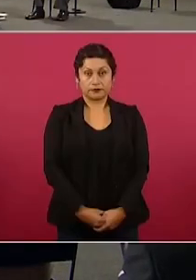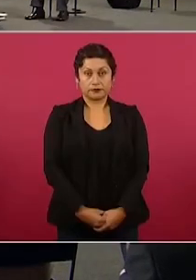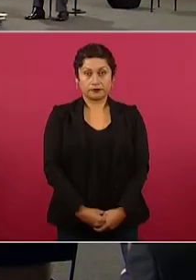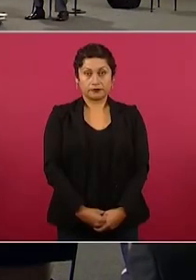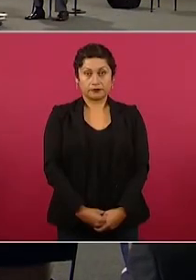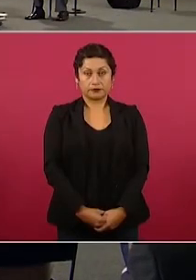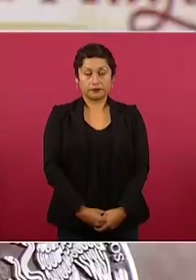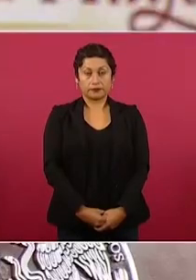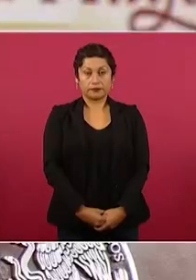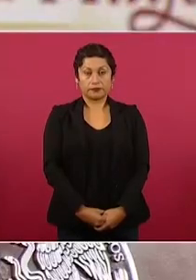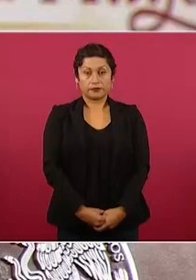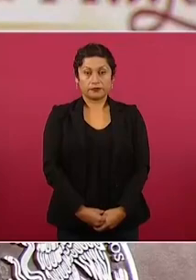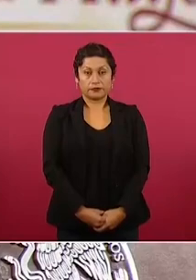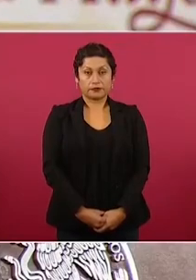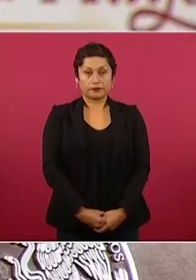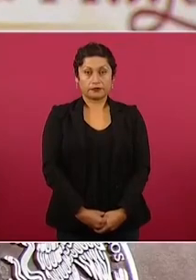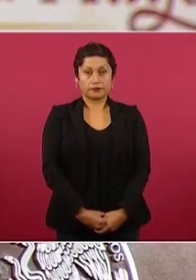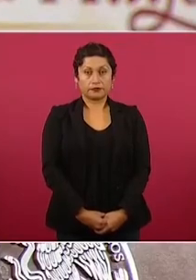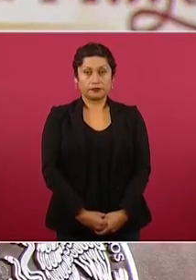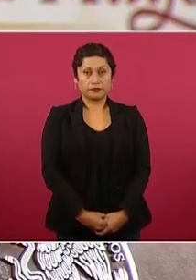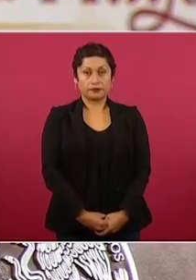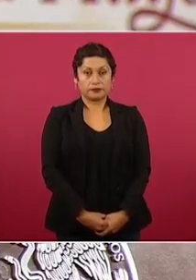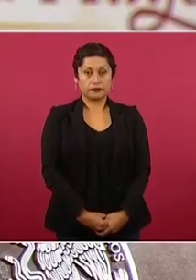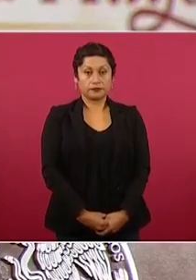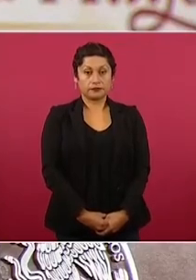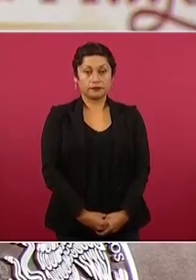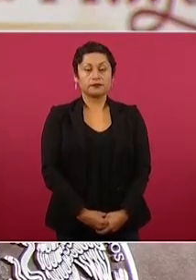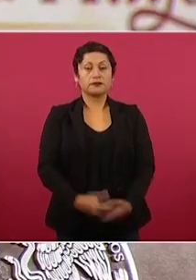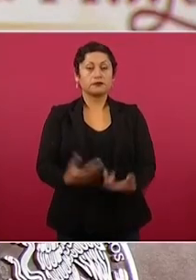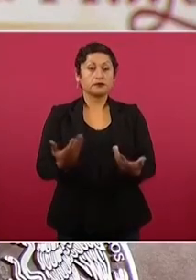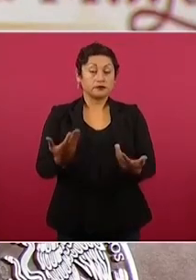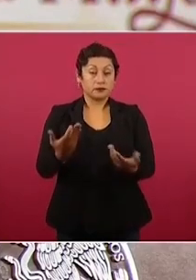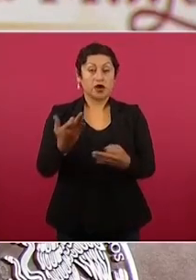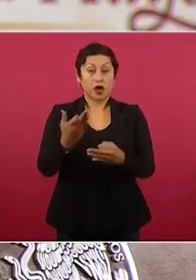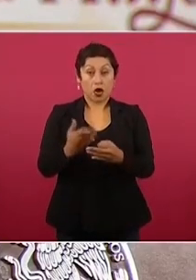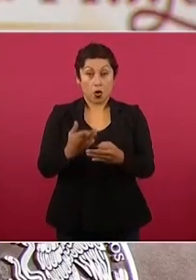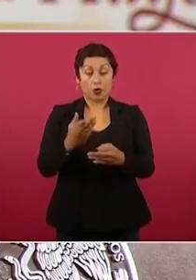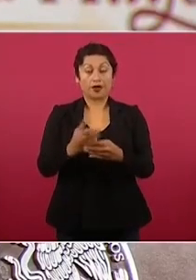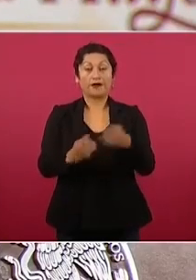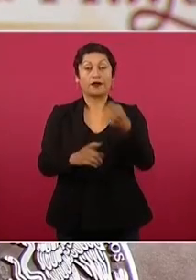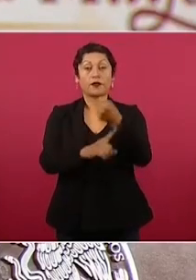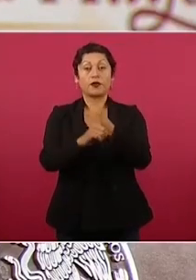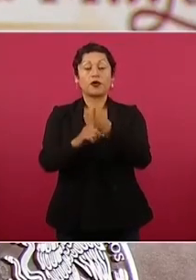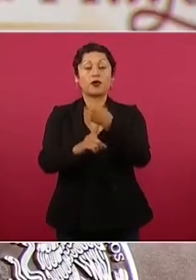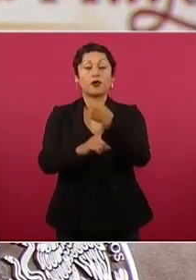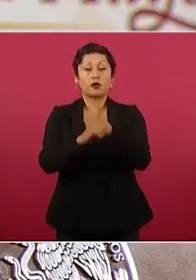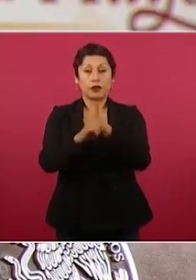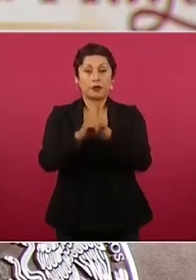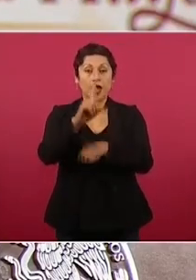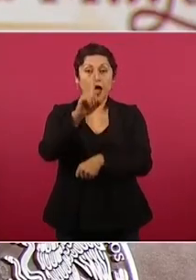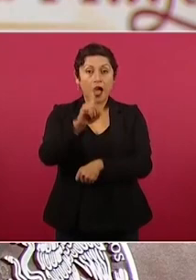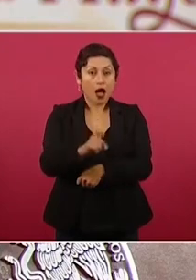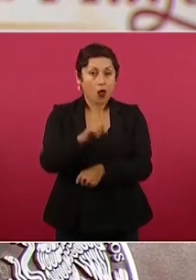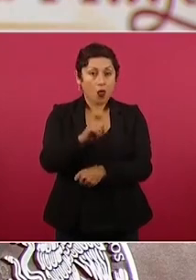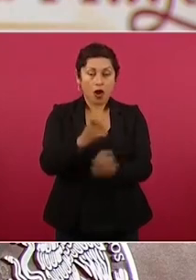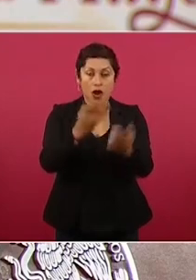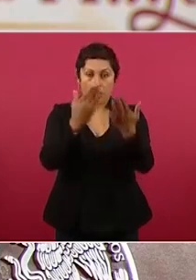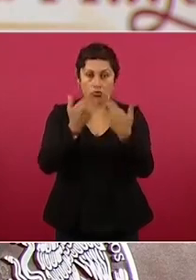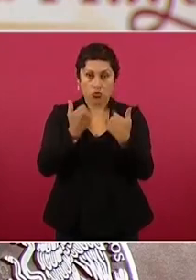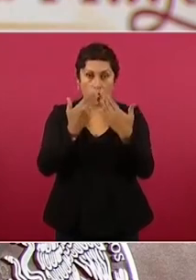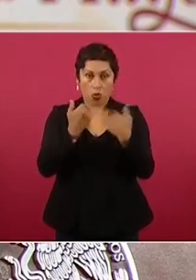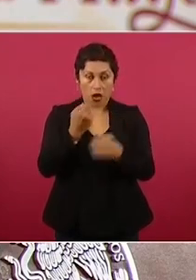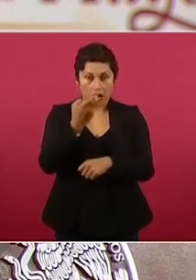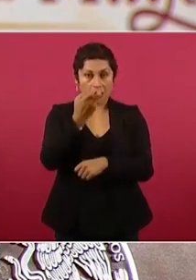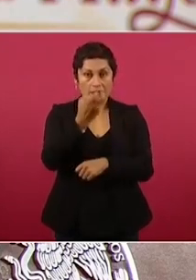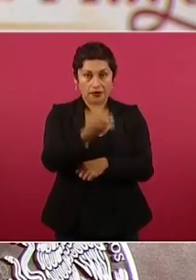contempla la problemática que tenemos ahorita a la escasez de agua por el consumo humano a partir